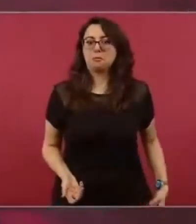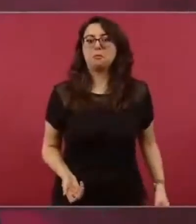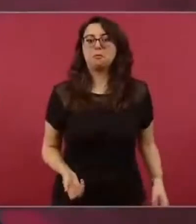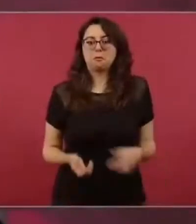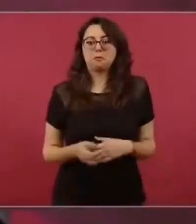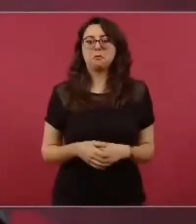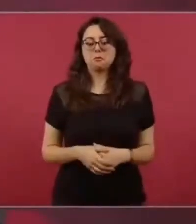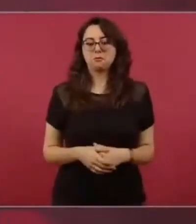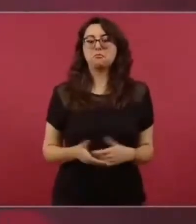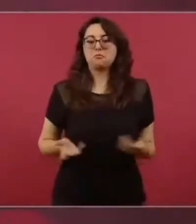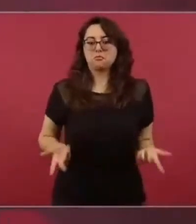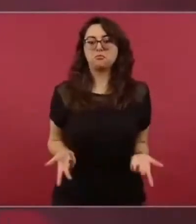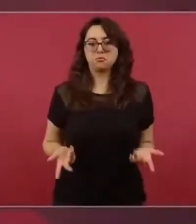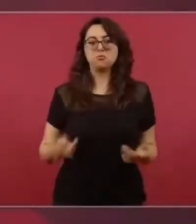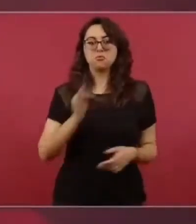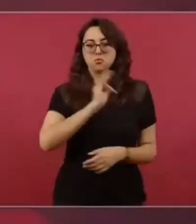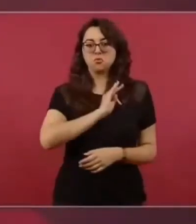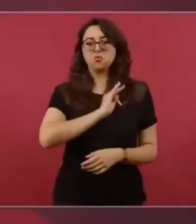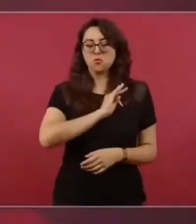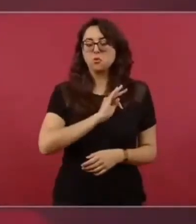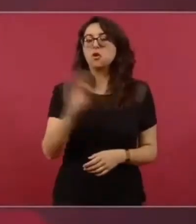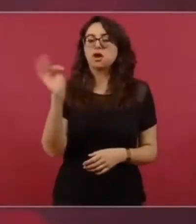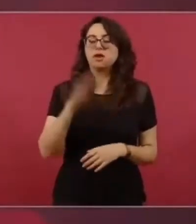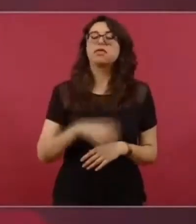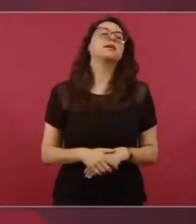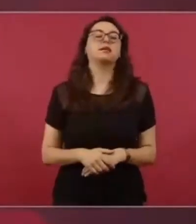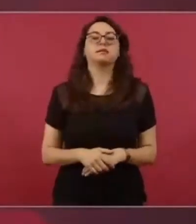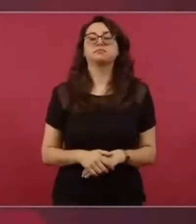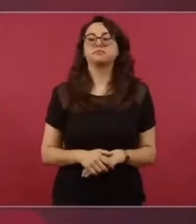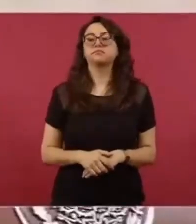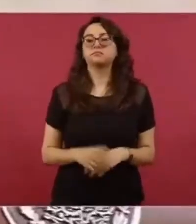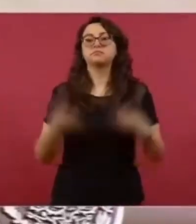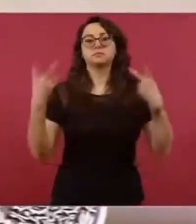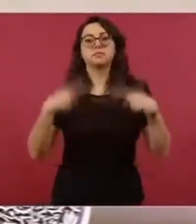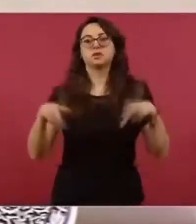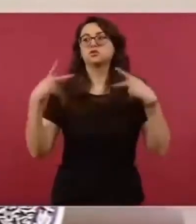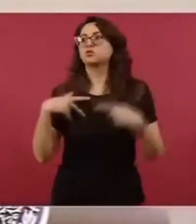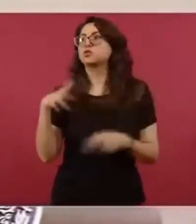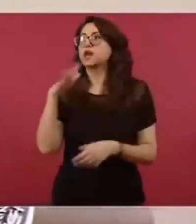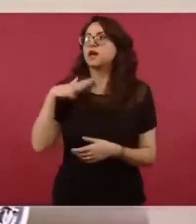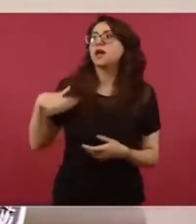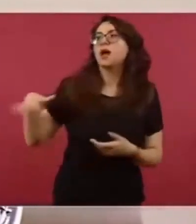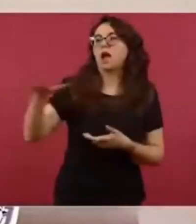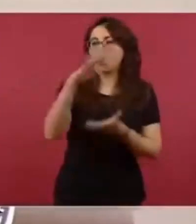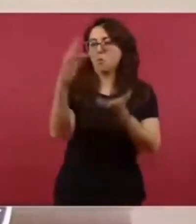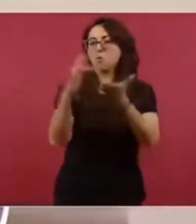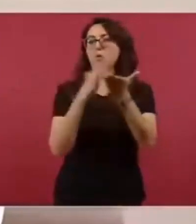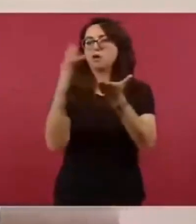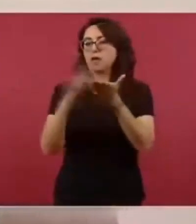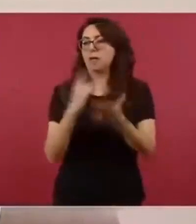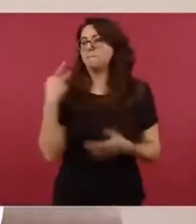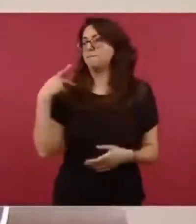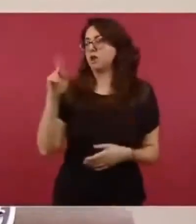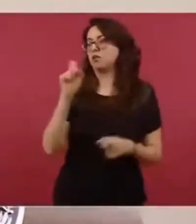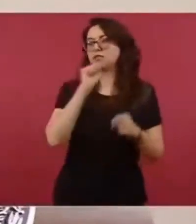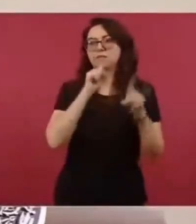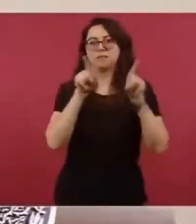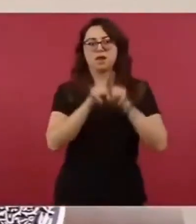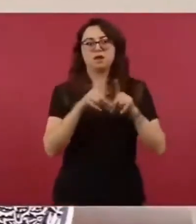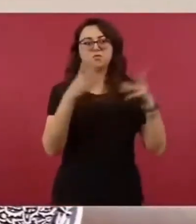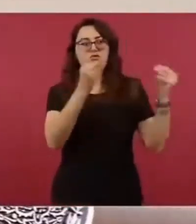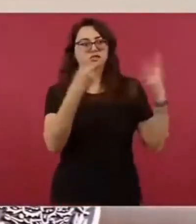mucha gente que simpatiza conmigo pero también muchos malquerientes pues va a tener muchos votos